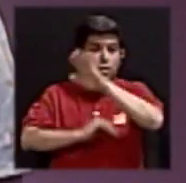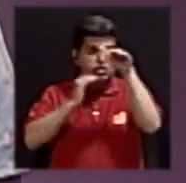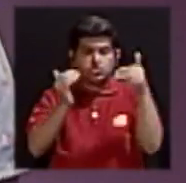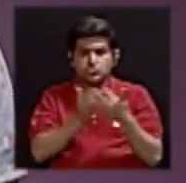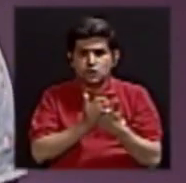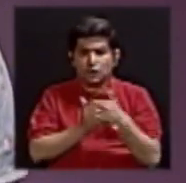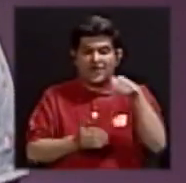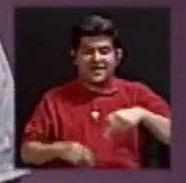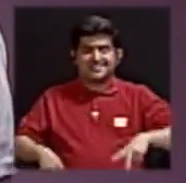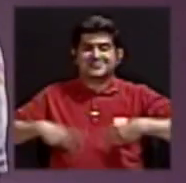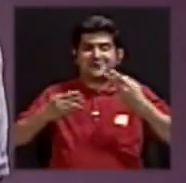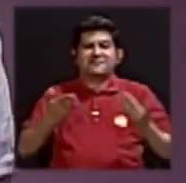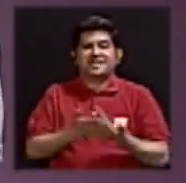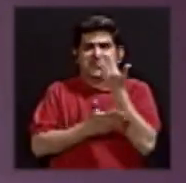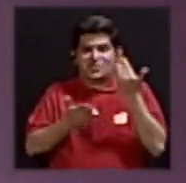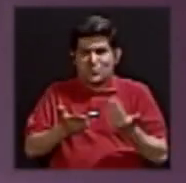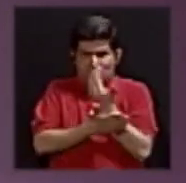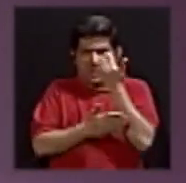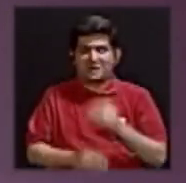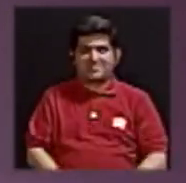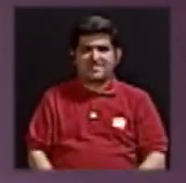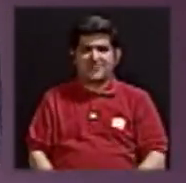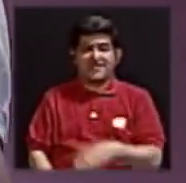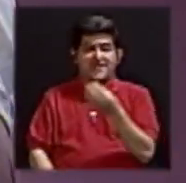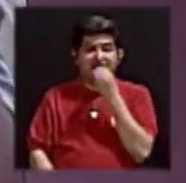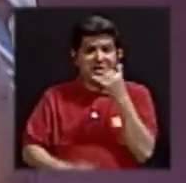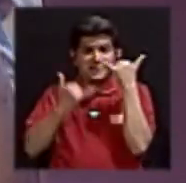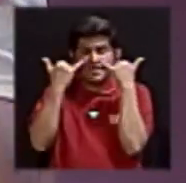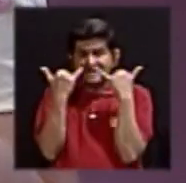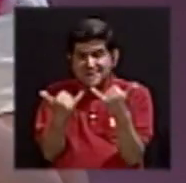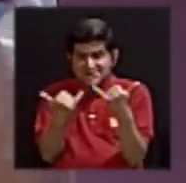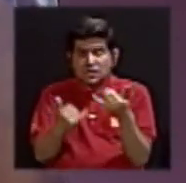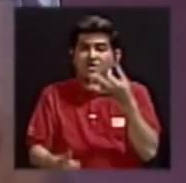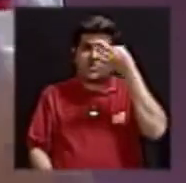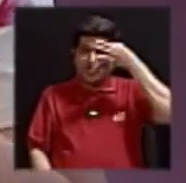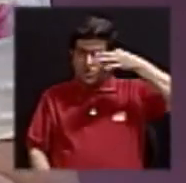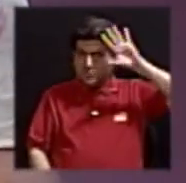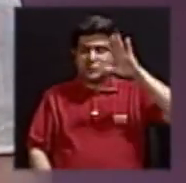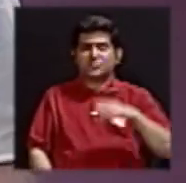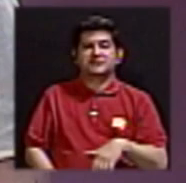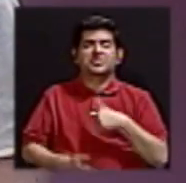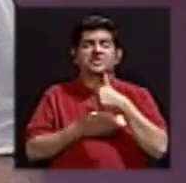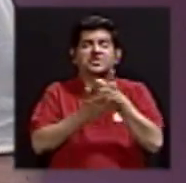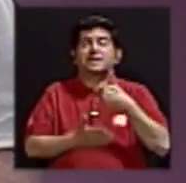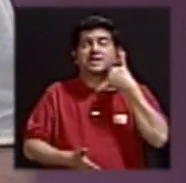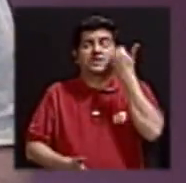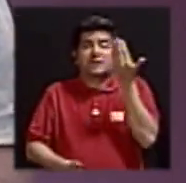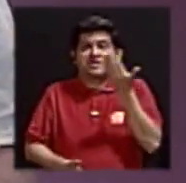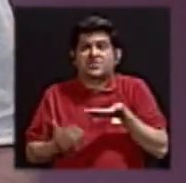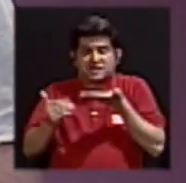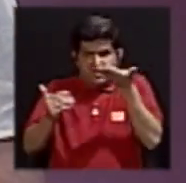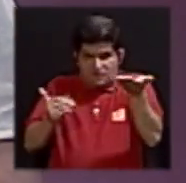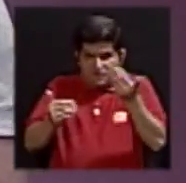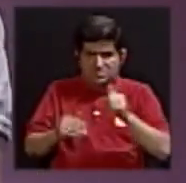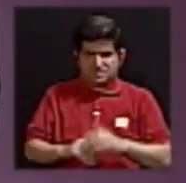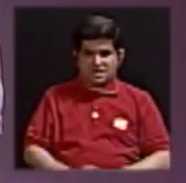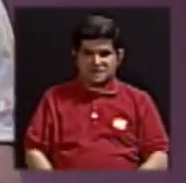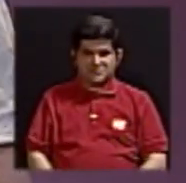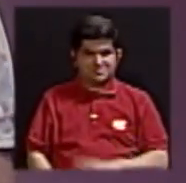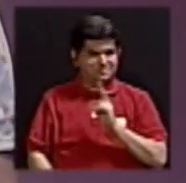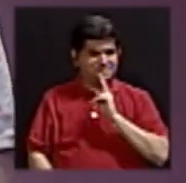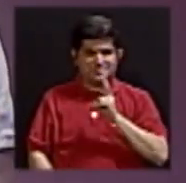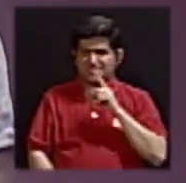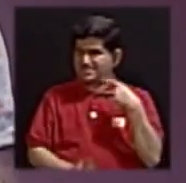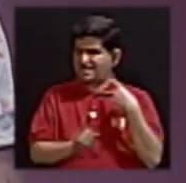Esta vida moderna, la alimentación que ahora se supone que nos facilita muchas cosas, en realidad no